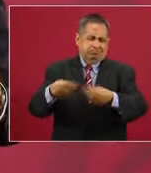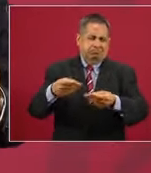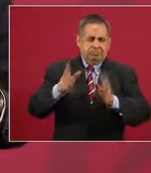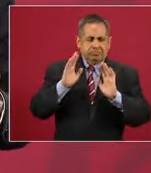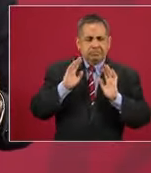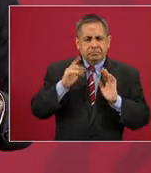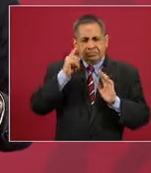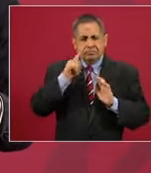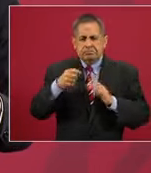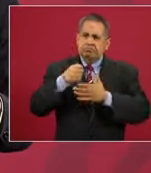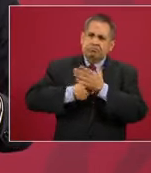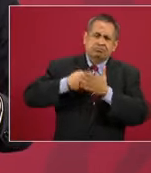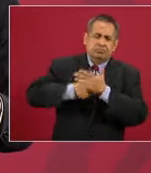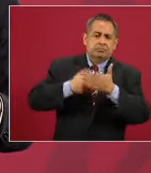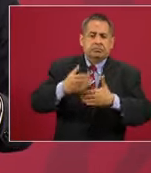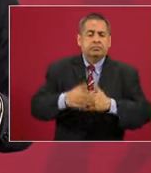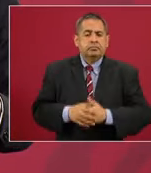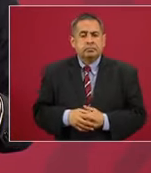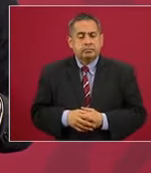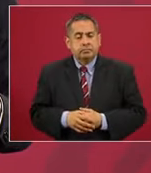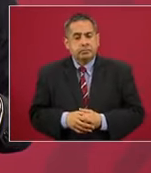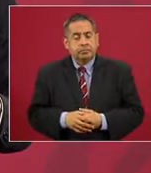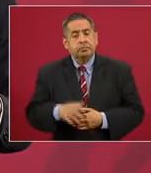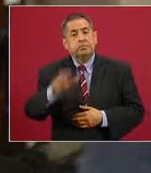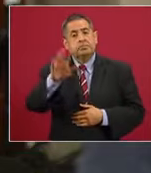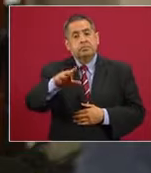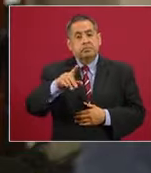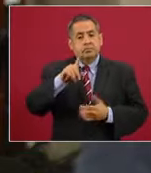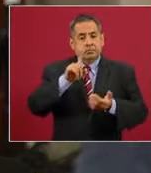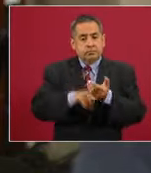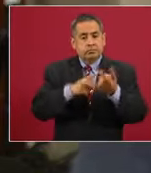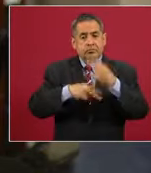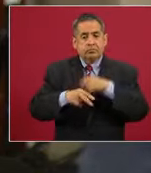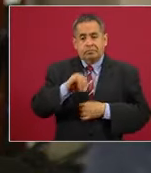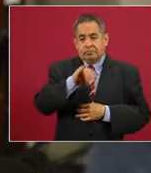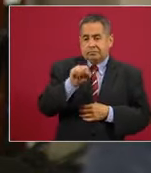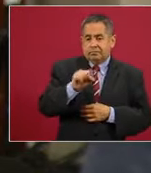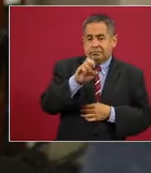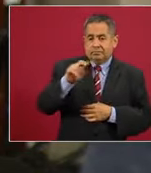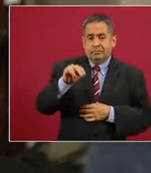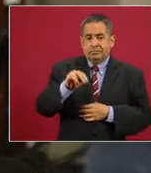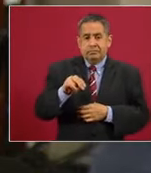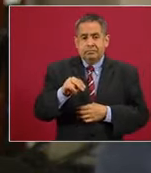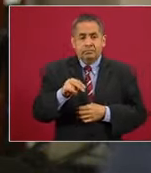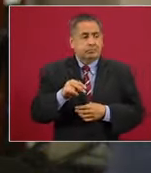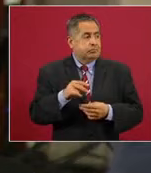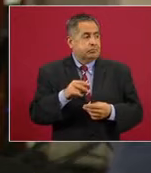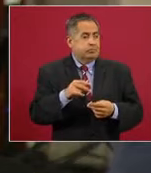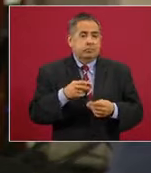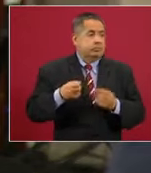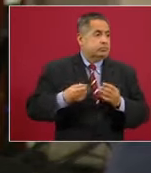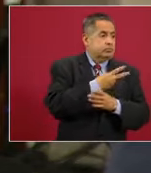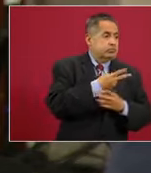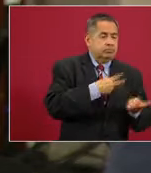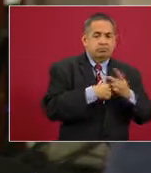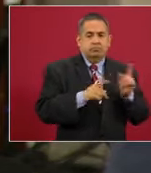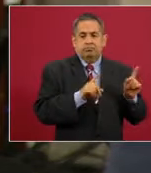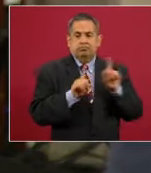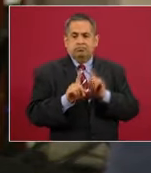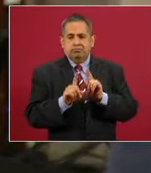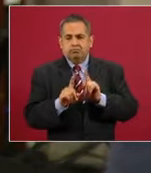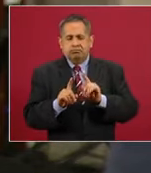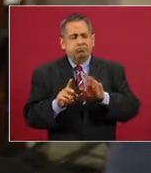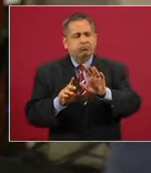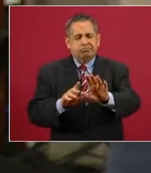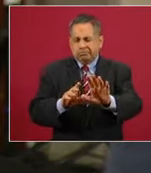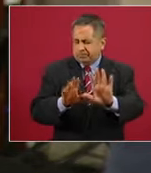hacer activismo. Es que en realidad la que llegó fue Yesenia, no se salió, llegaron más bien a apoyarla. Sí, no